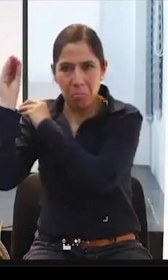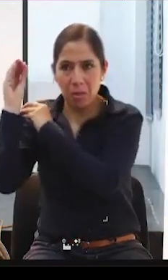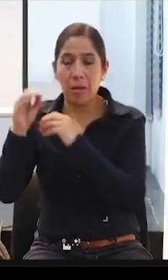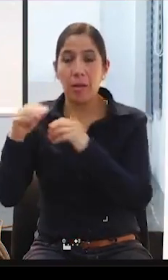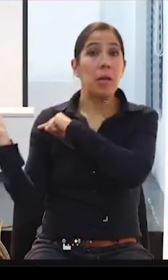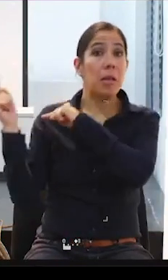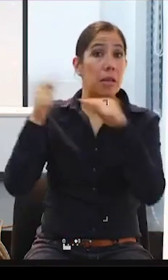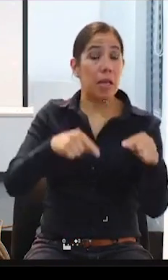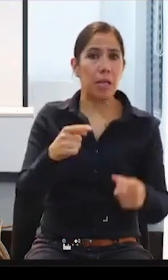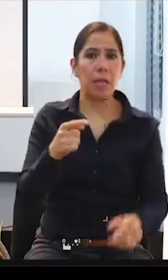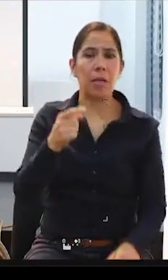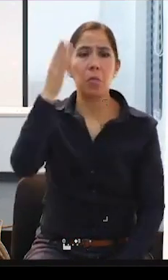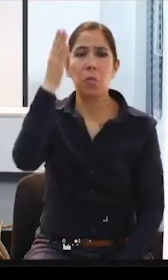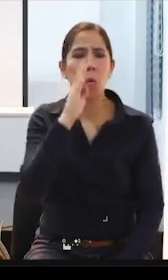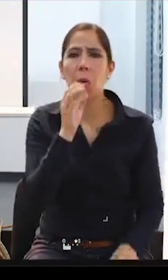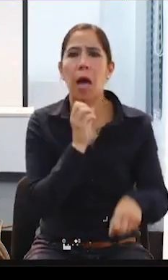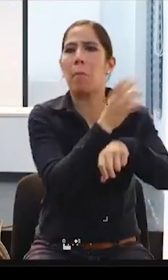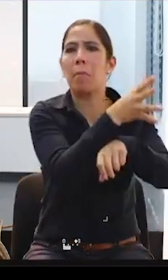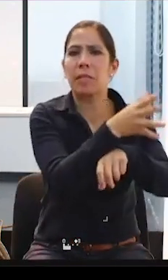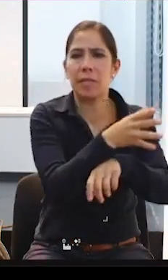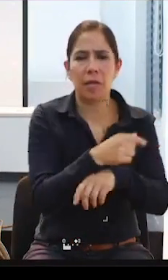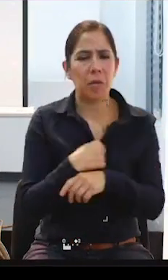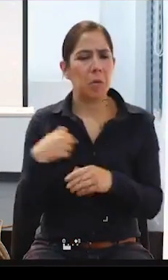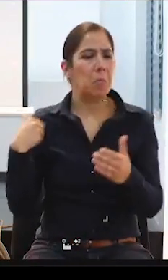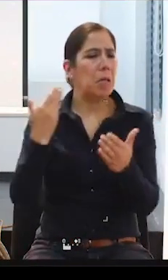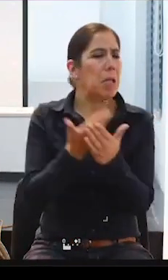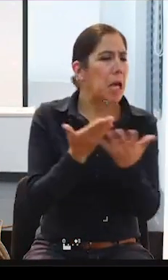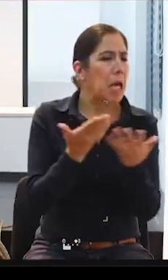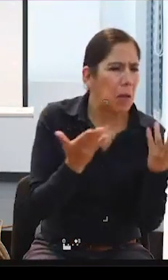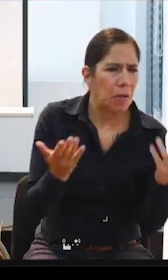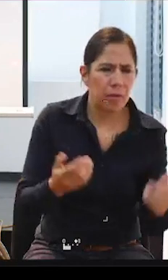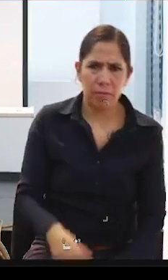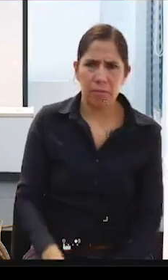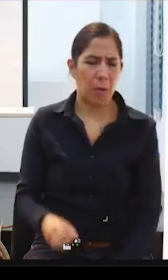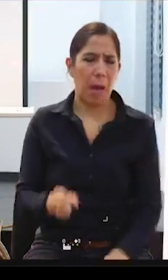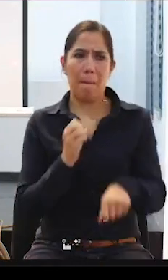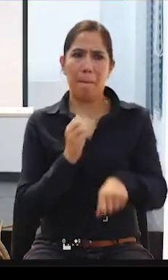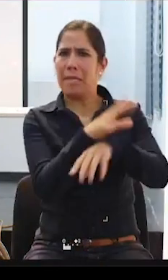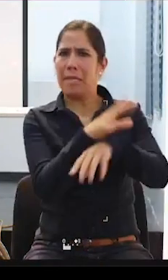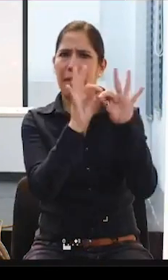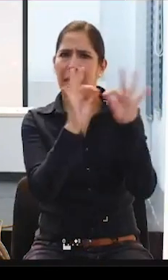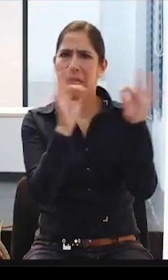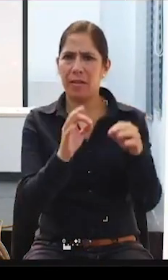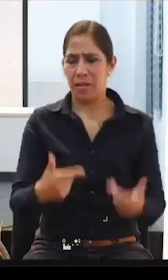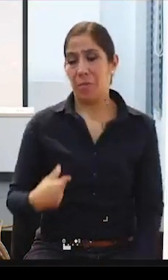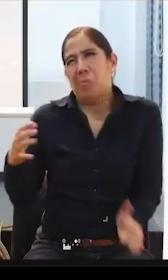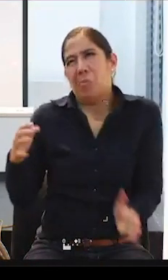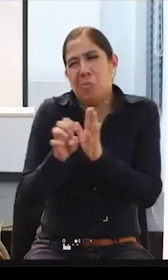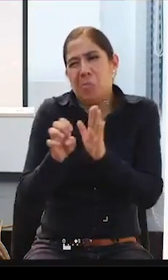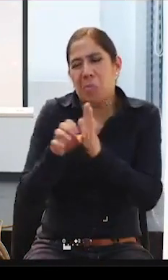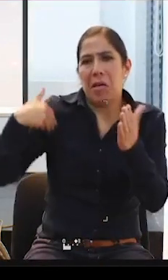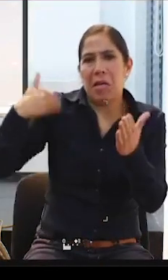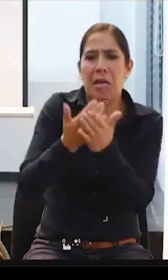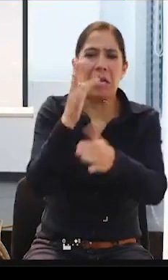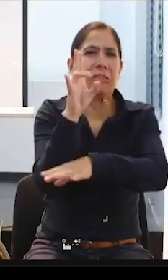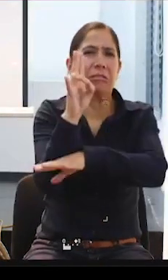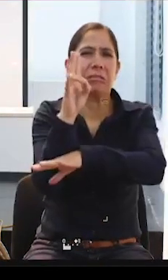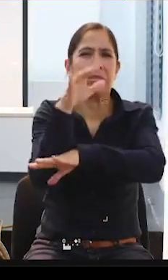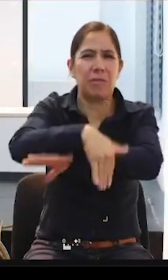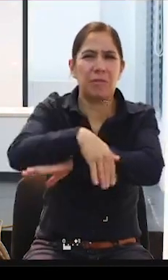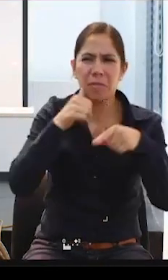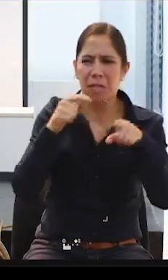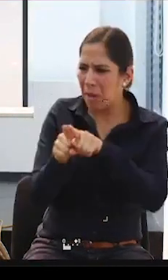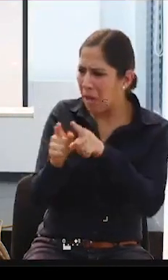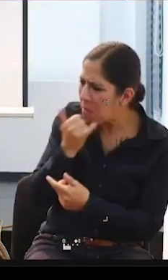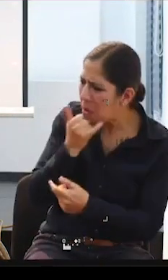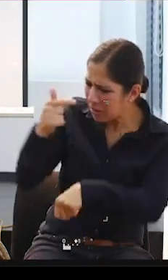he vuelto siete de la noche, creo, a mi casa, y mi hermana bien enojada, ¿dónde estabas? ¿Por qué no nos han avisado? Nosotros preocupadas, tal